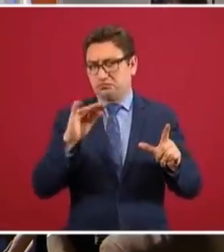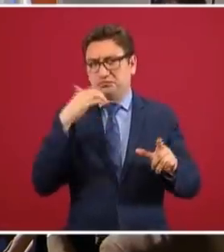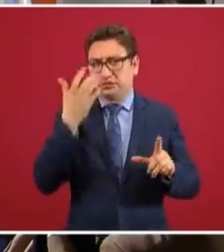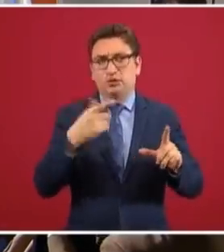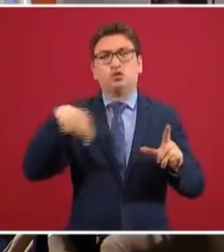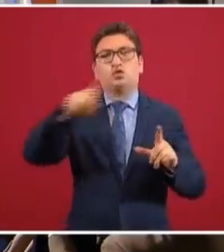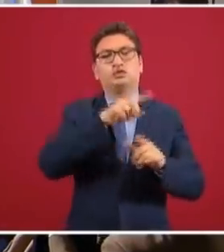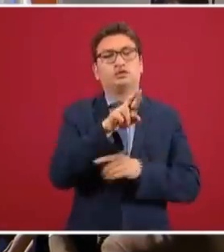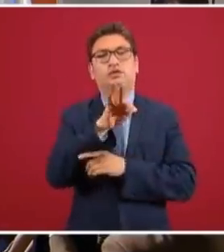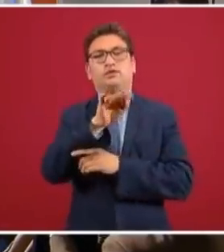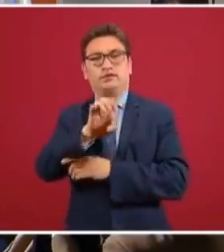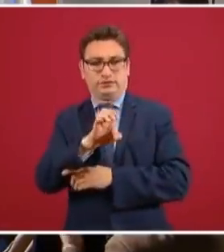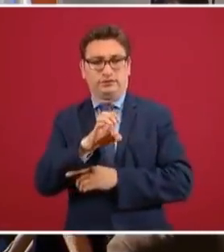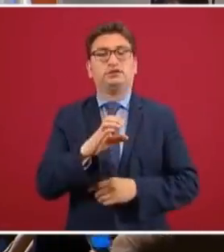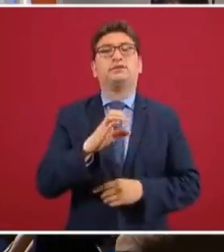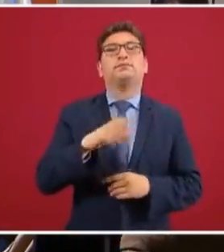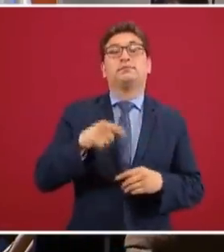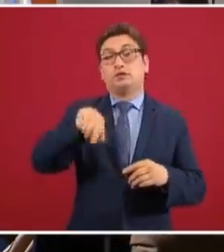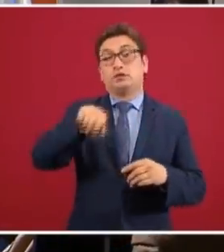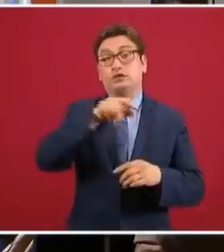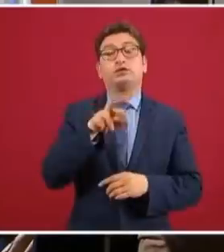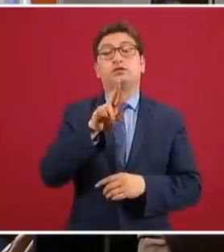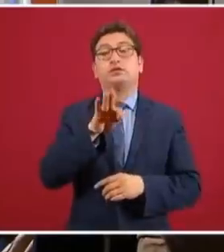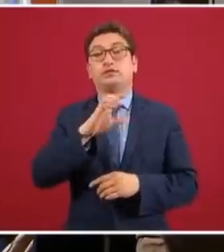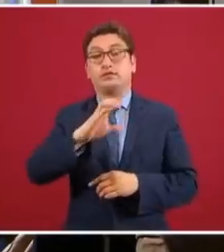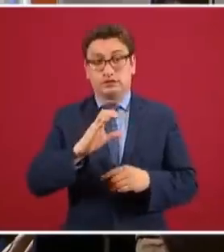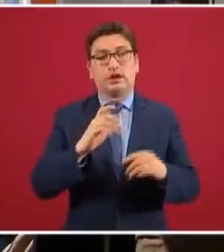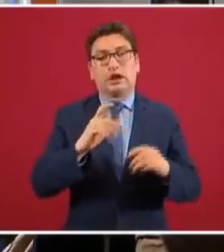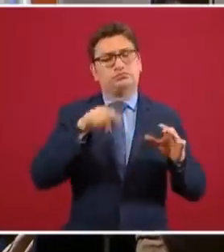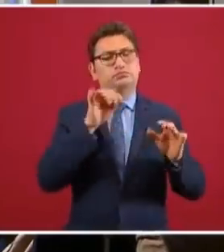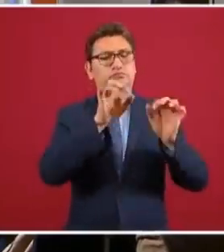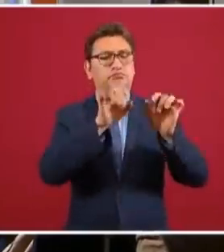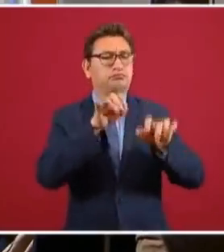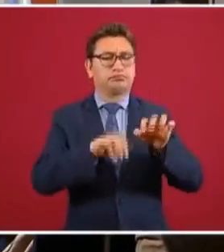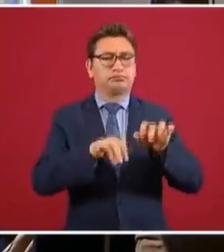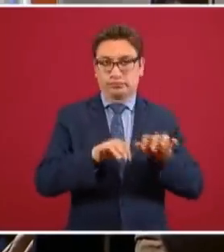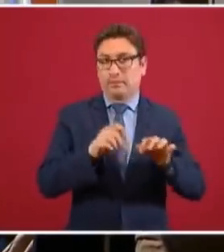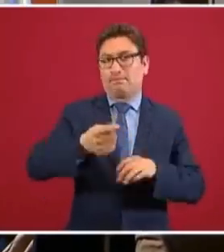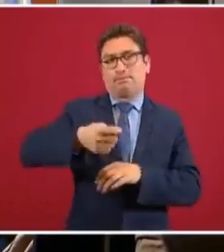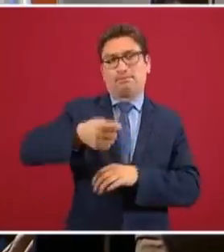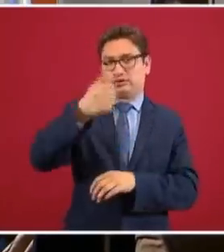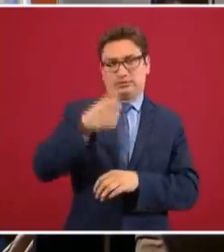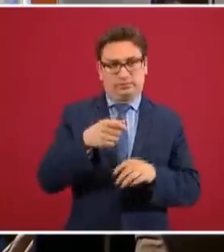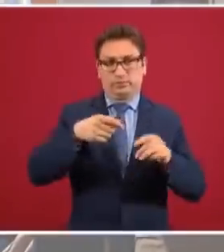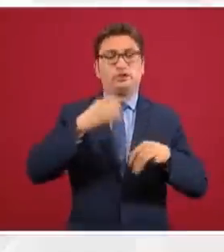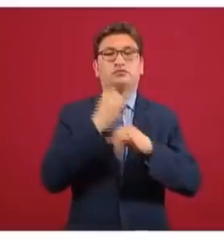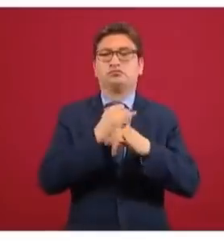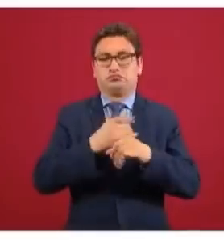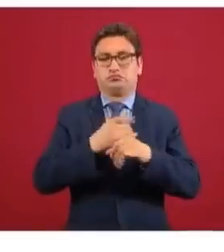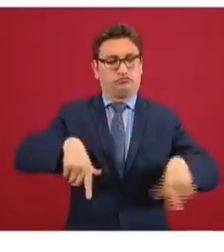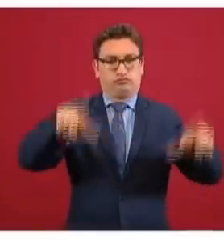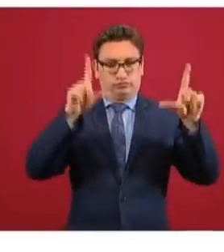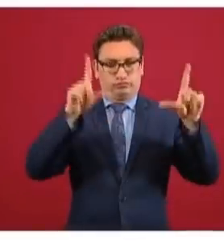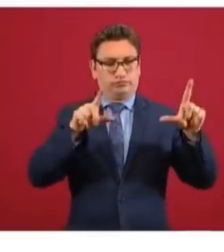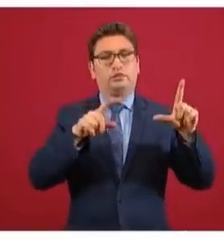ingresan su RFC, su Registro Federal de Contribuyentes, y ese es el primer paso, ingresar a la página, el